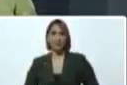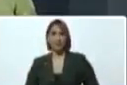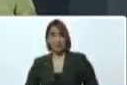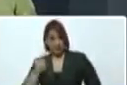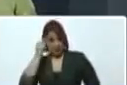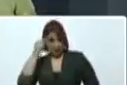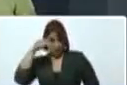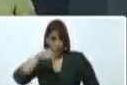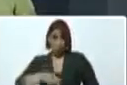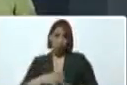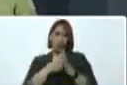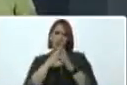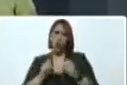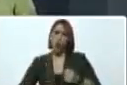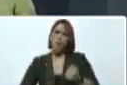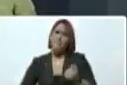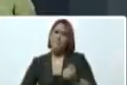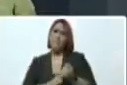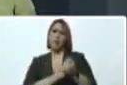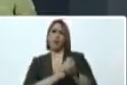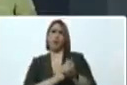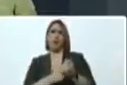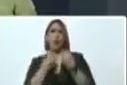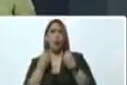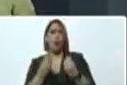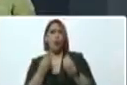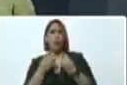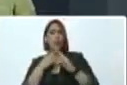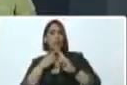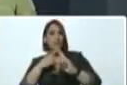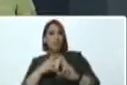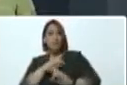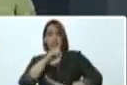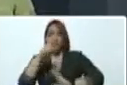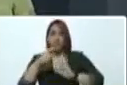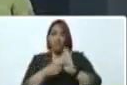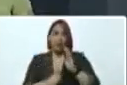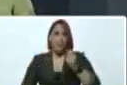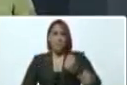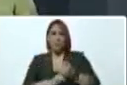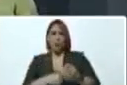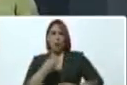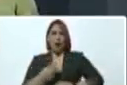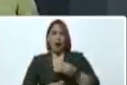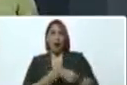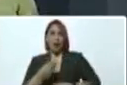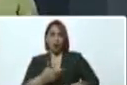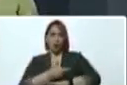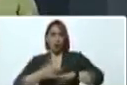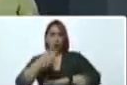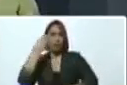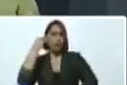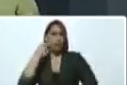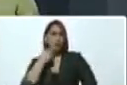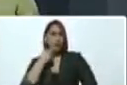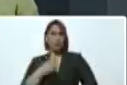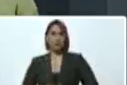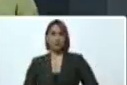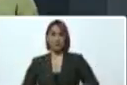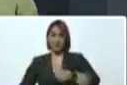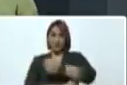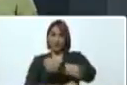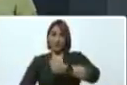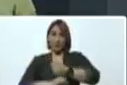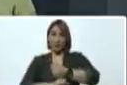día de hoy todo el apoyo, o el resultado, mejor dicho, de todo el apoyo que ha hecho el gobierno bolivariano. Esta base de